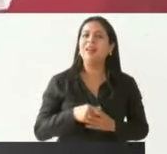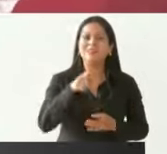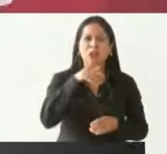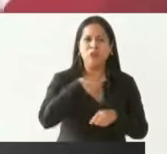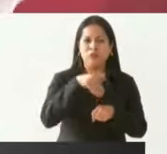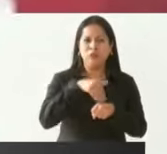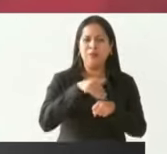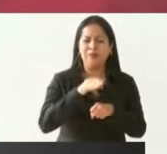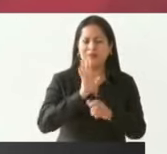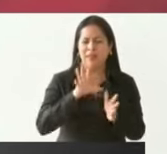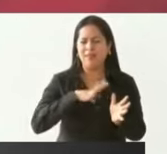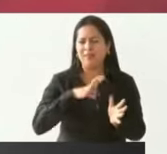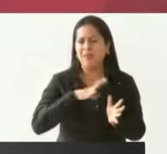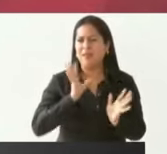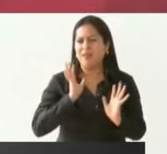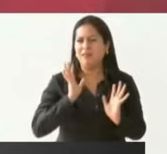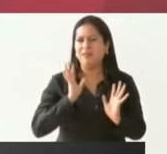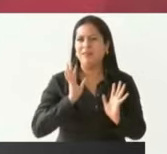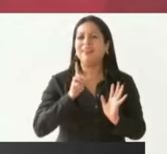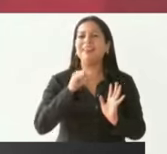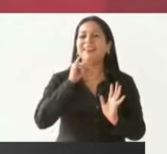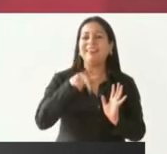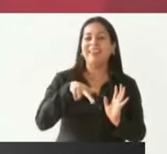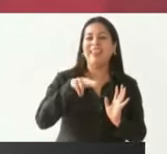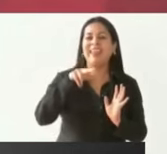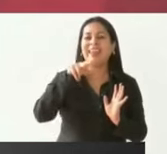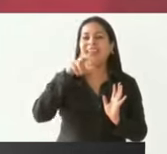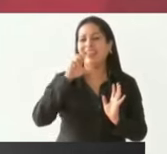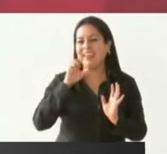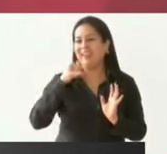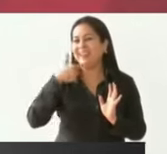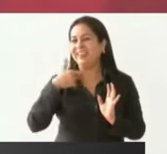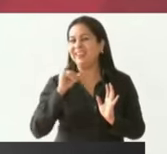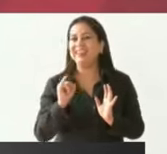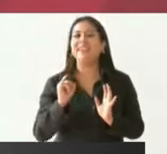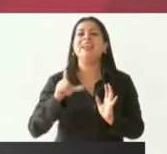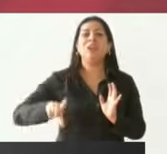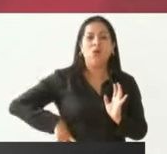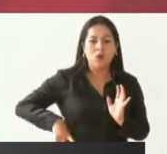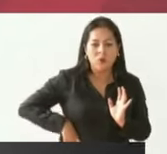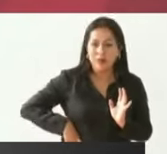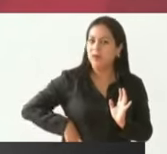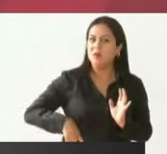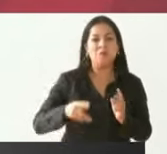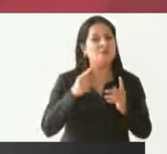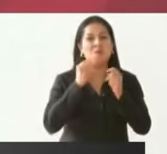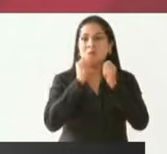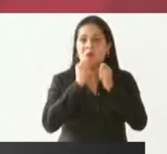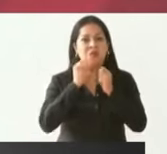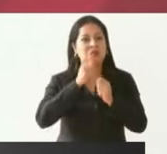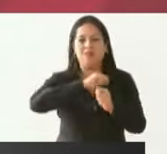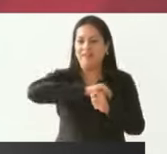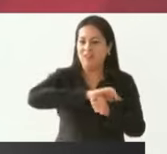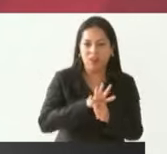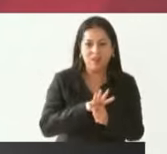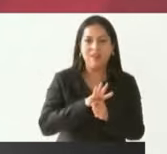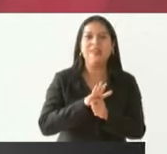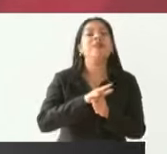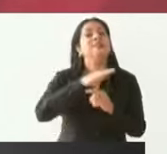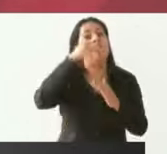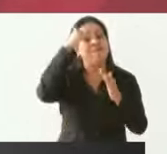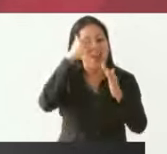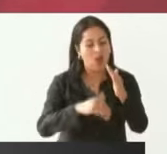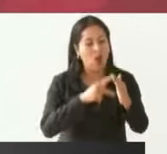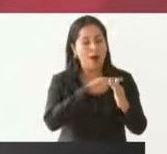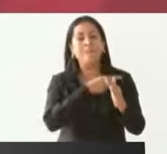oficiales del Inegi. En el gobierno, pesar de la pandemia, se redujo la pobreza